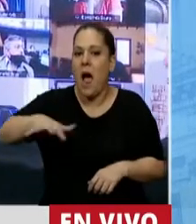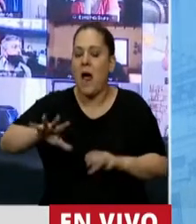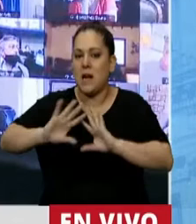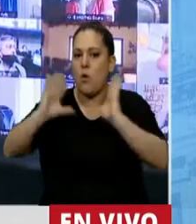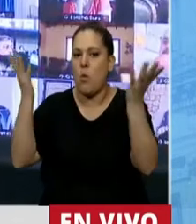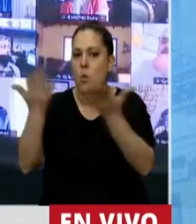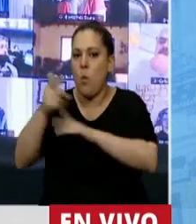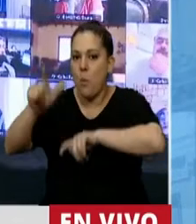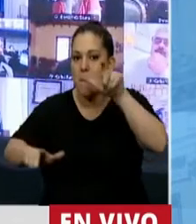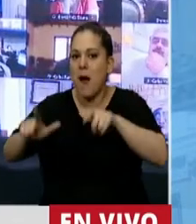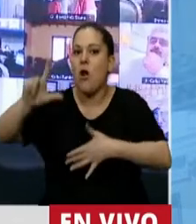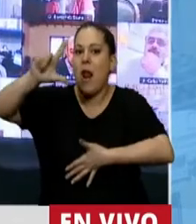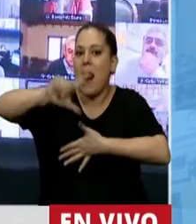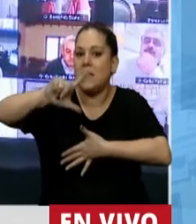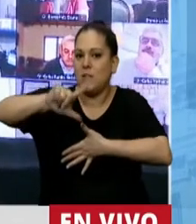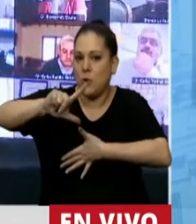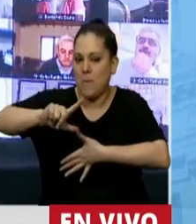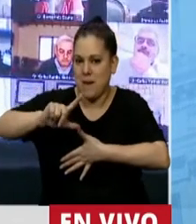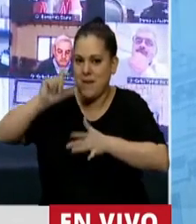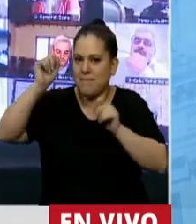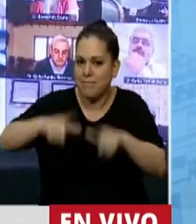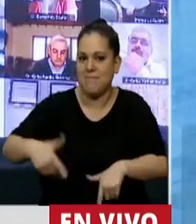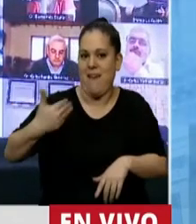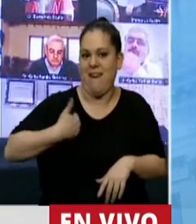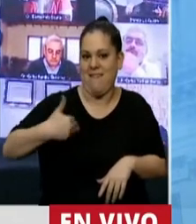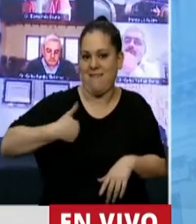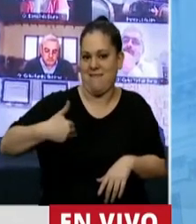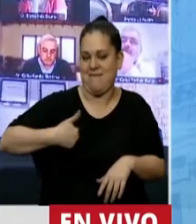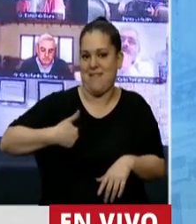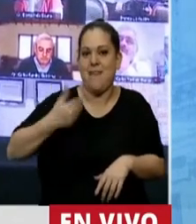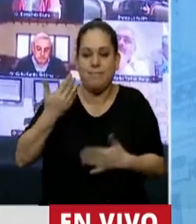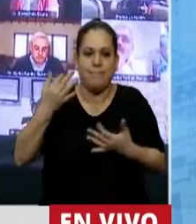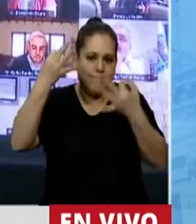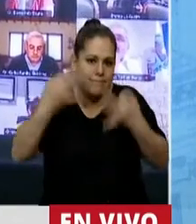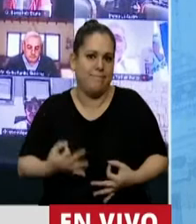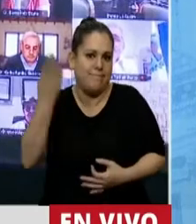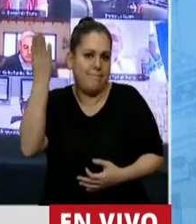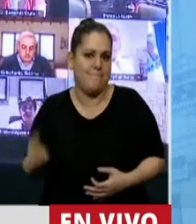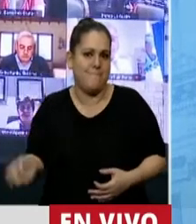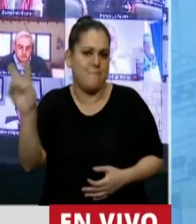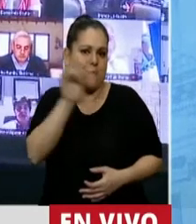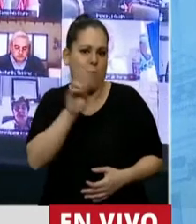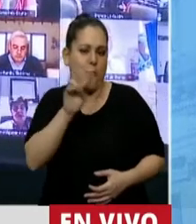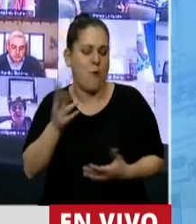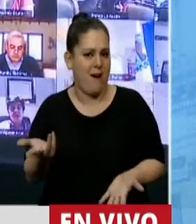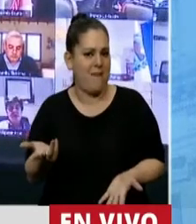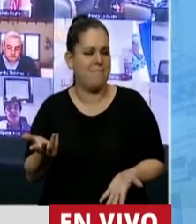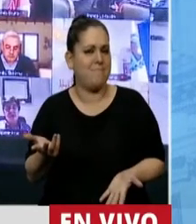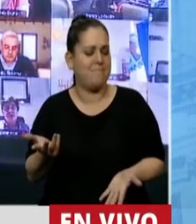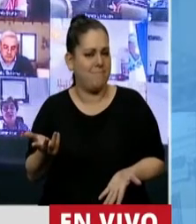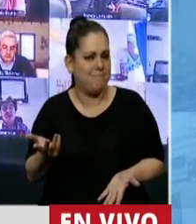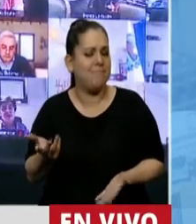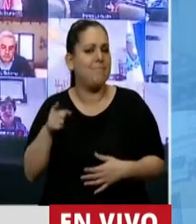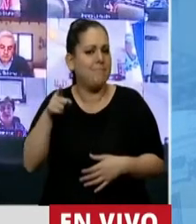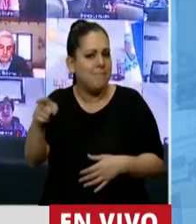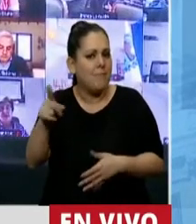la Argentina y en Latinoamérica, y que además era mujer. Y esa coincidencia y esa visión hacía también que tuviera que ver con